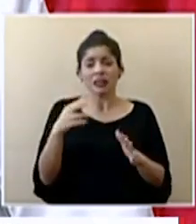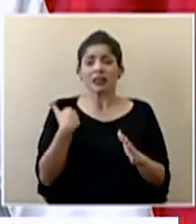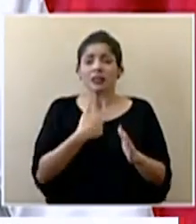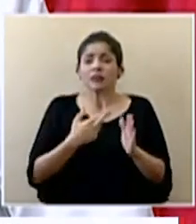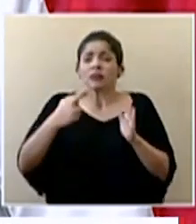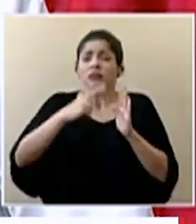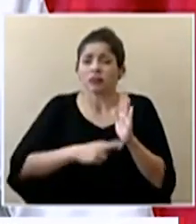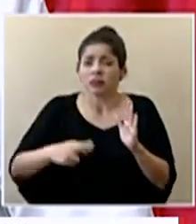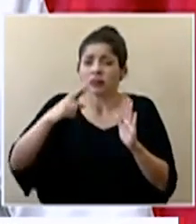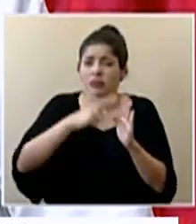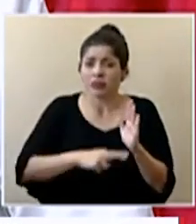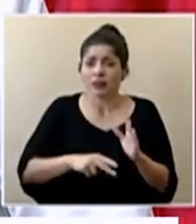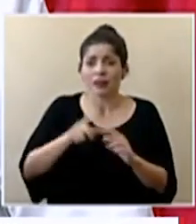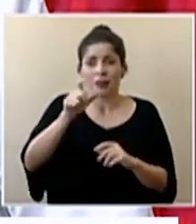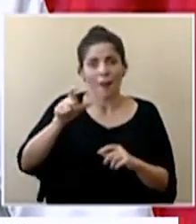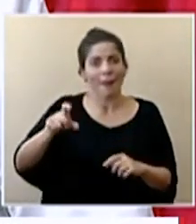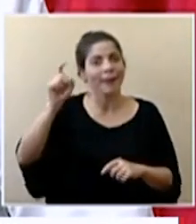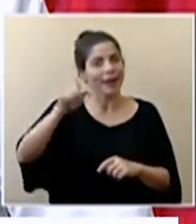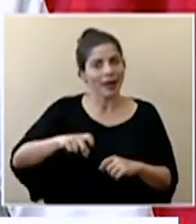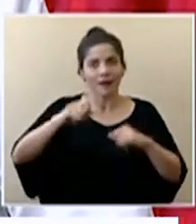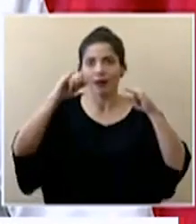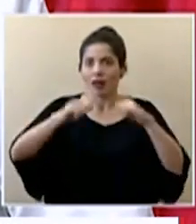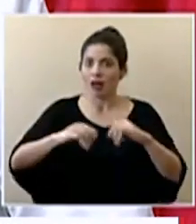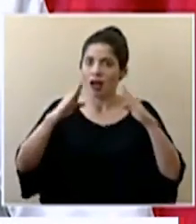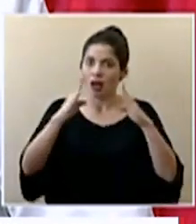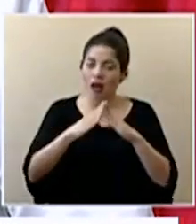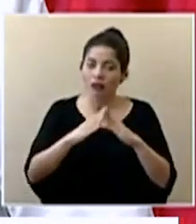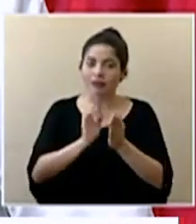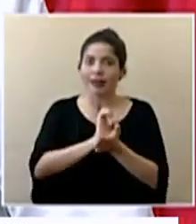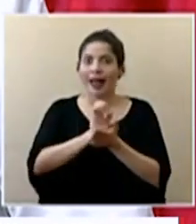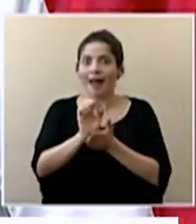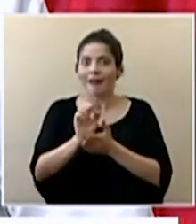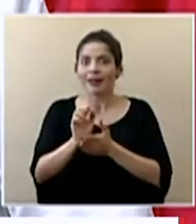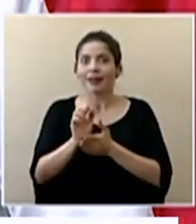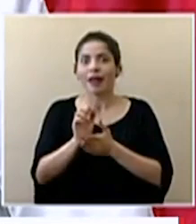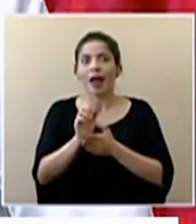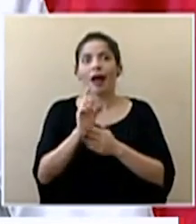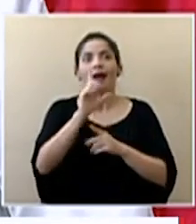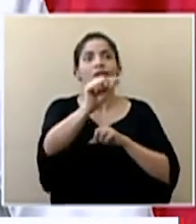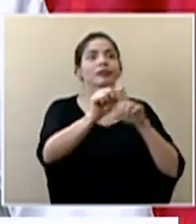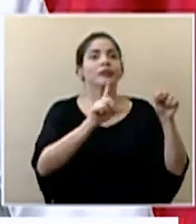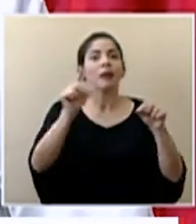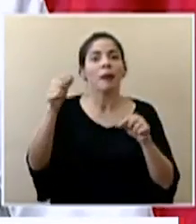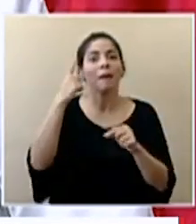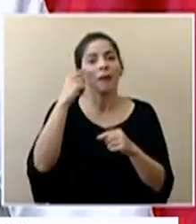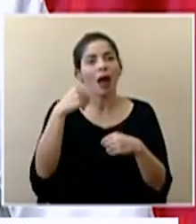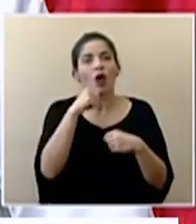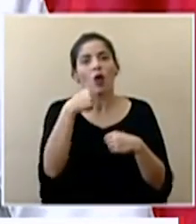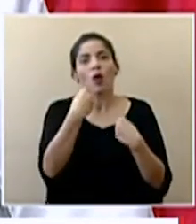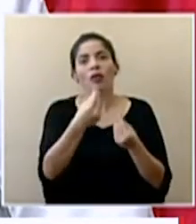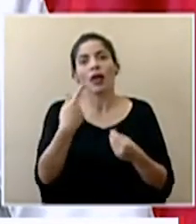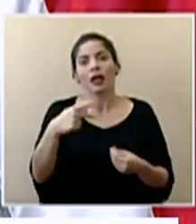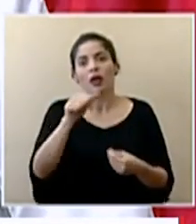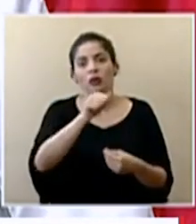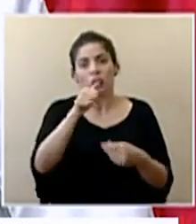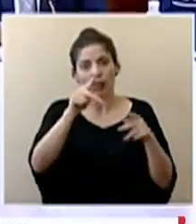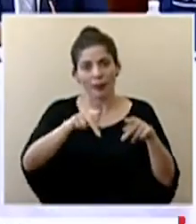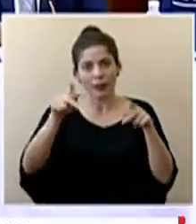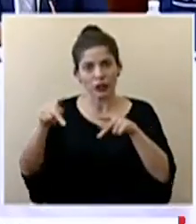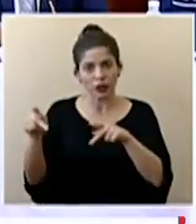reiteradamente que hay que quedarse en la casa y evitar este tipo de desplazamientos para evitar poner en riesgo a terceras personas